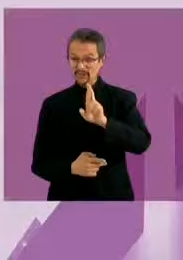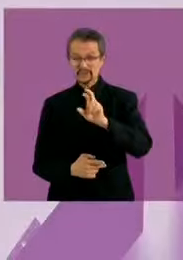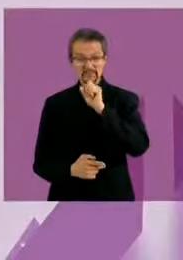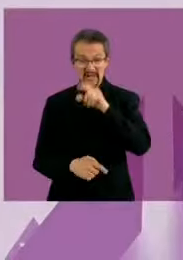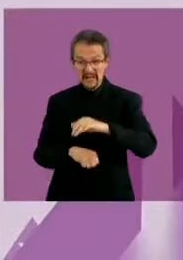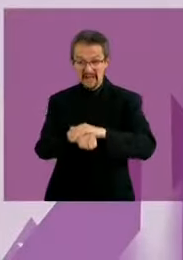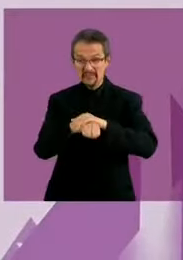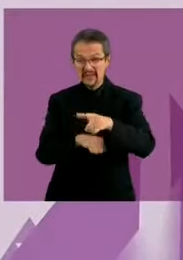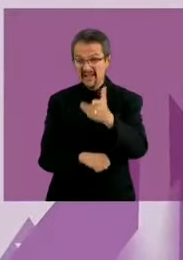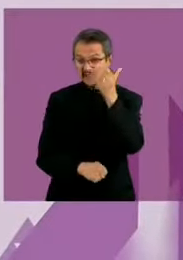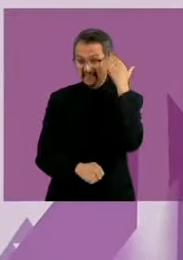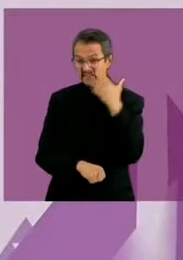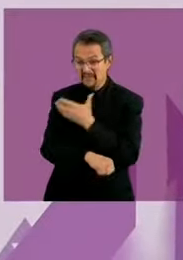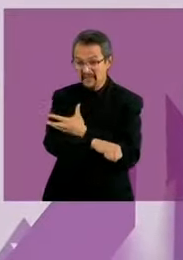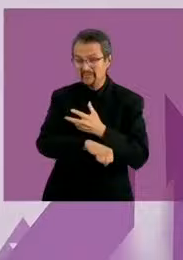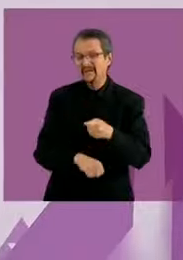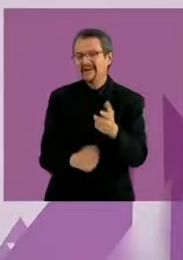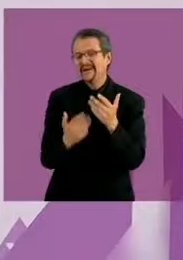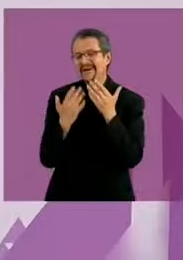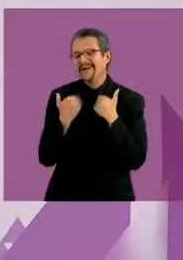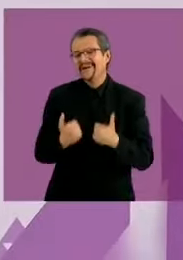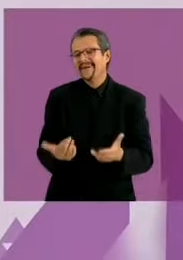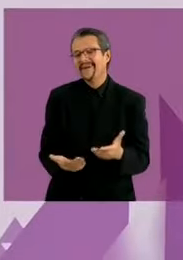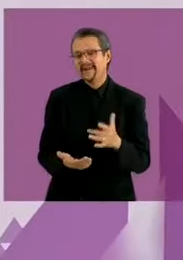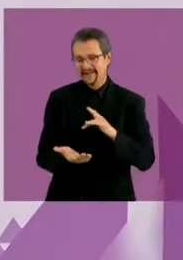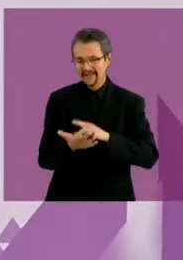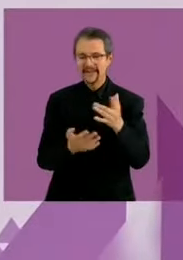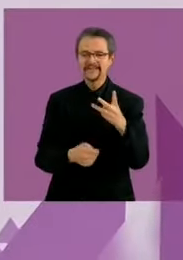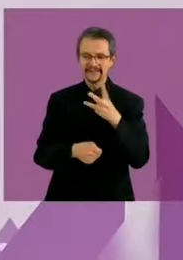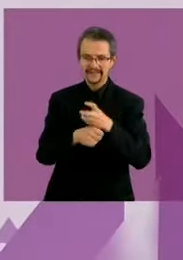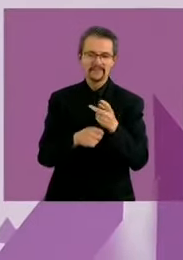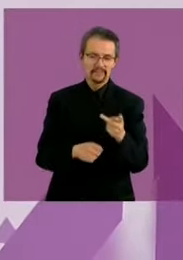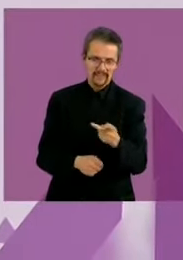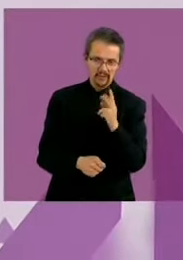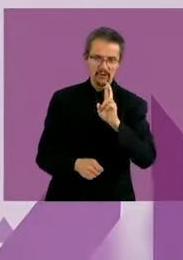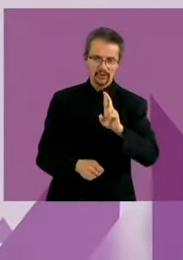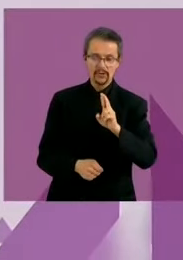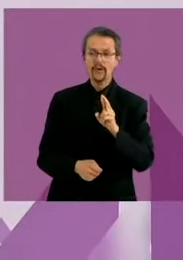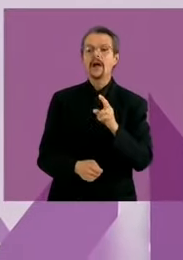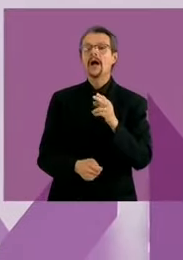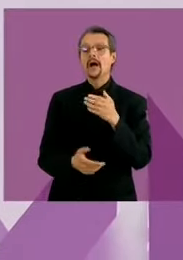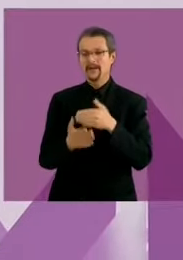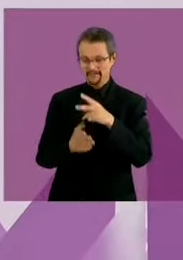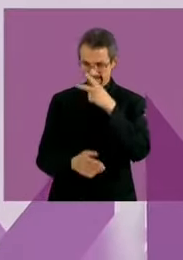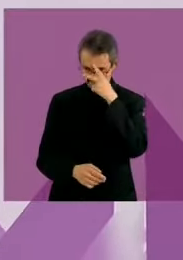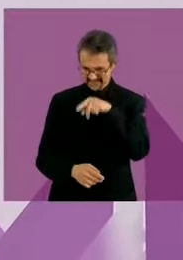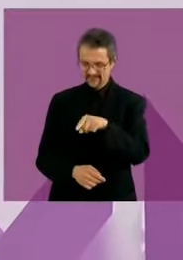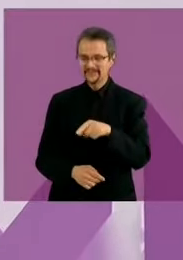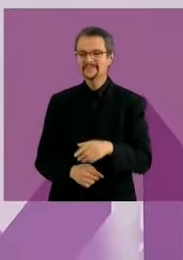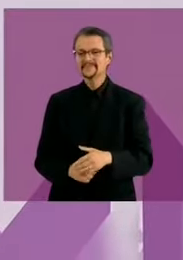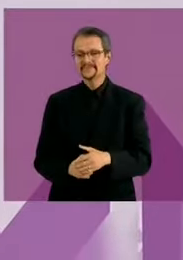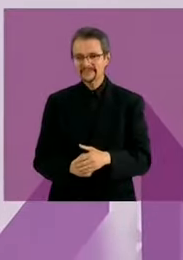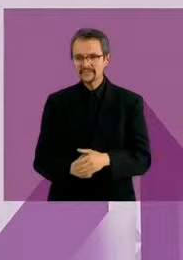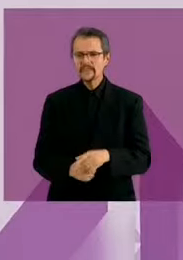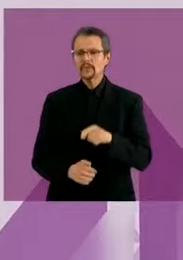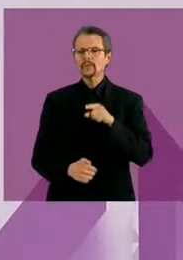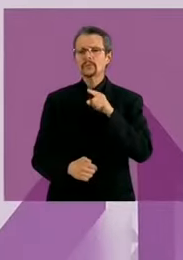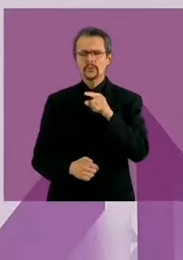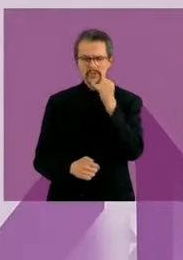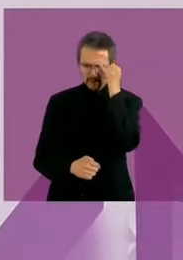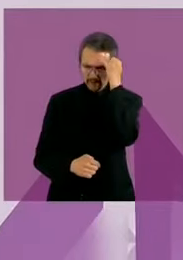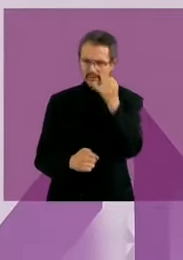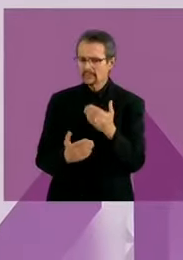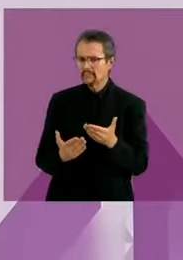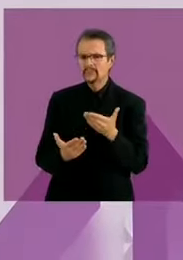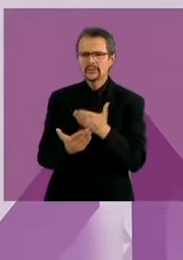Gracias, candidata Claudia Sheinbaum. Tercera y última pregunta, esta del sur del país. ¿Cuál sería la estrategia para combatir los